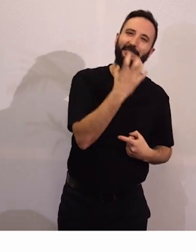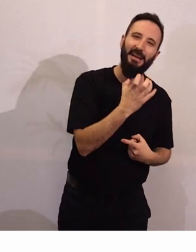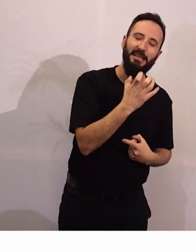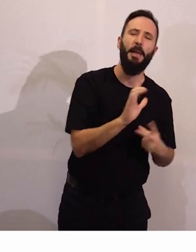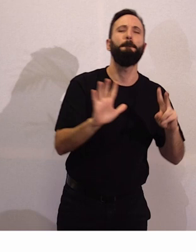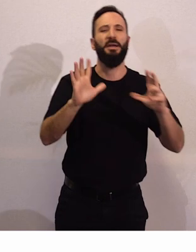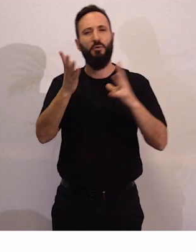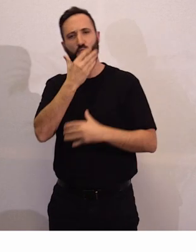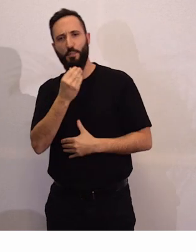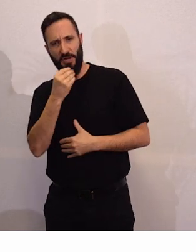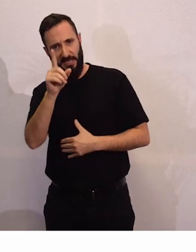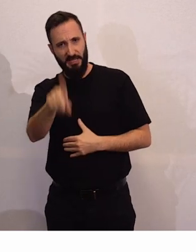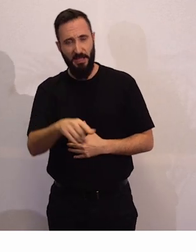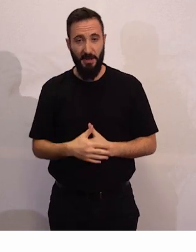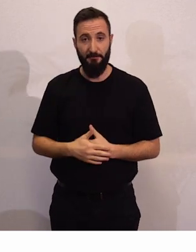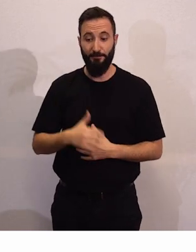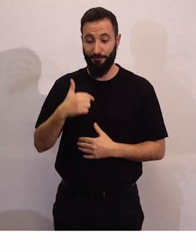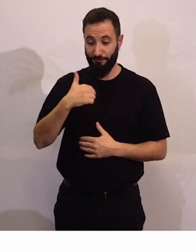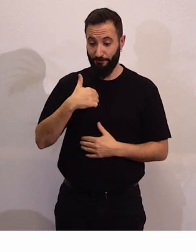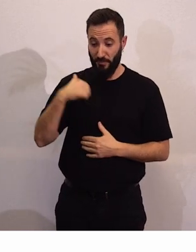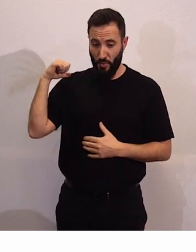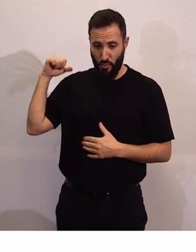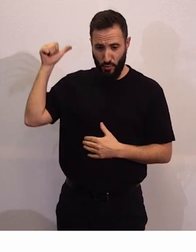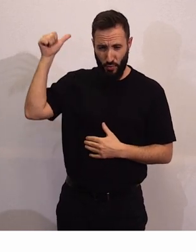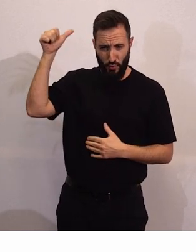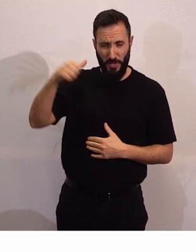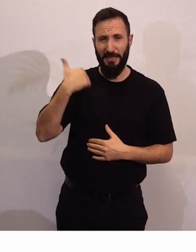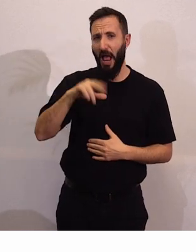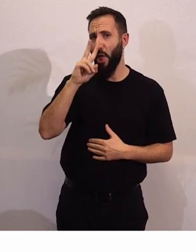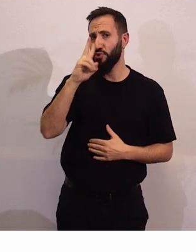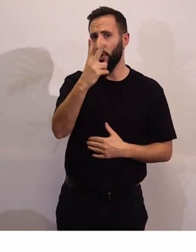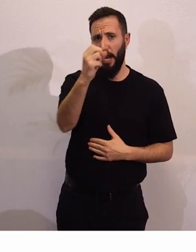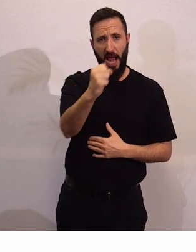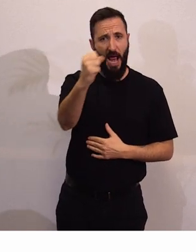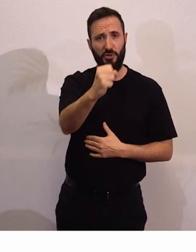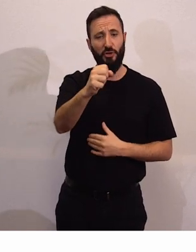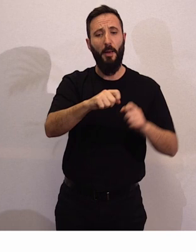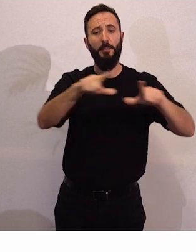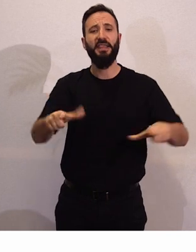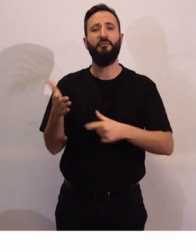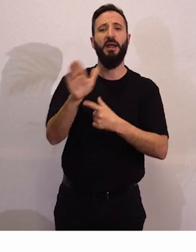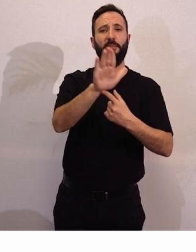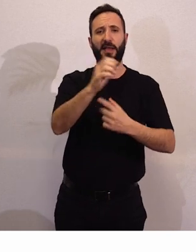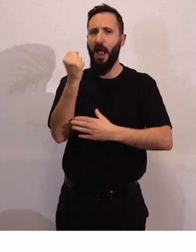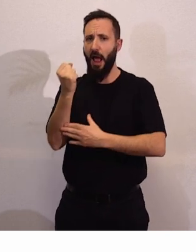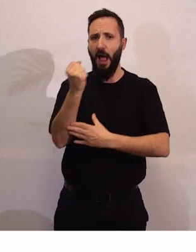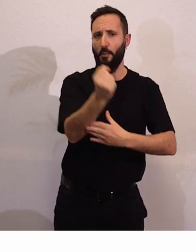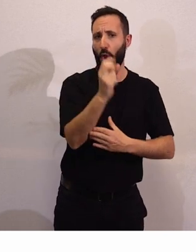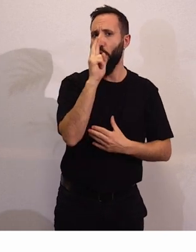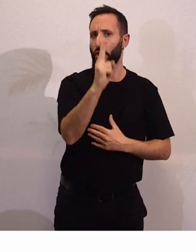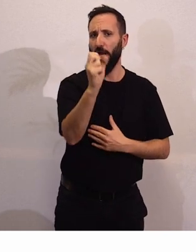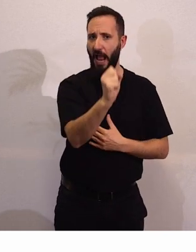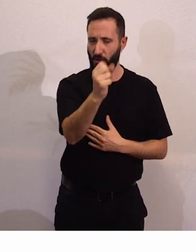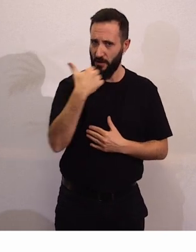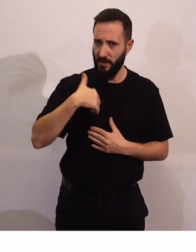parte bonita. Yo llevo apoyando ya casi dos años a la plataforma de representantes y trabajo mucho